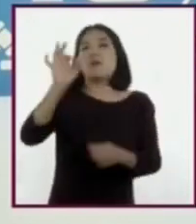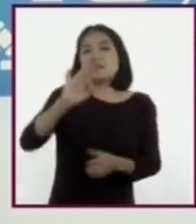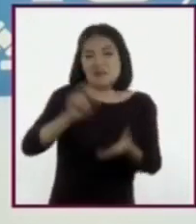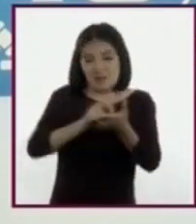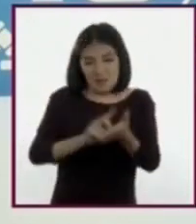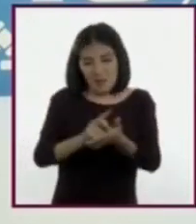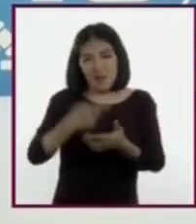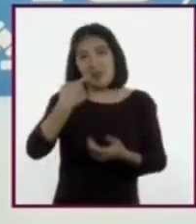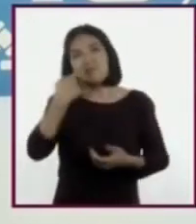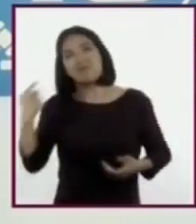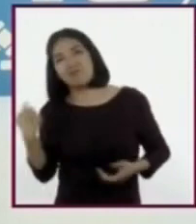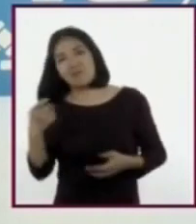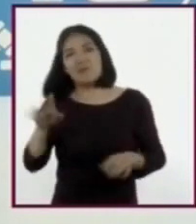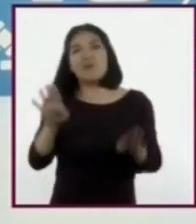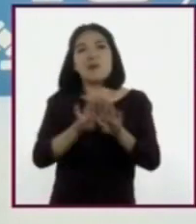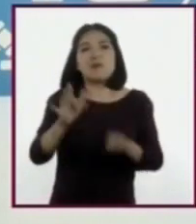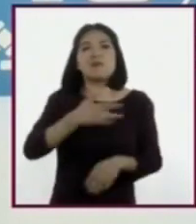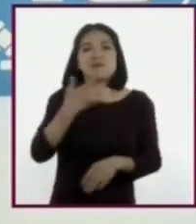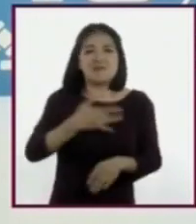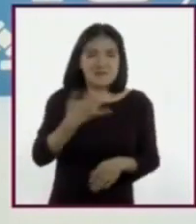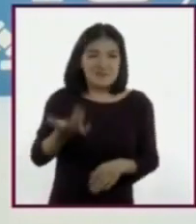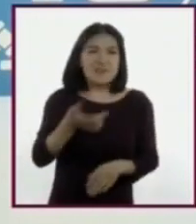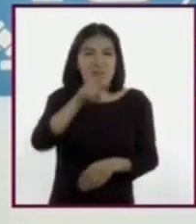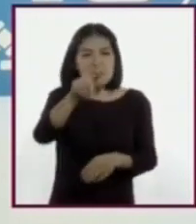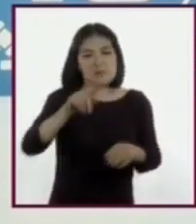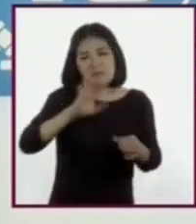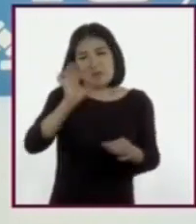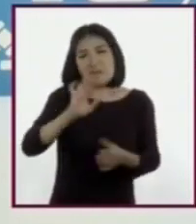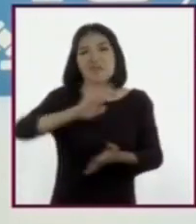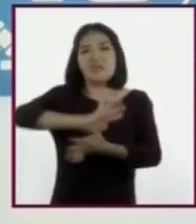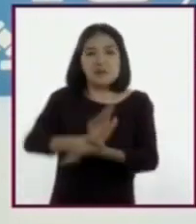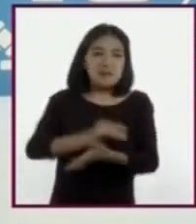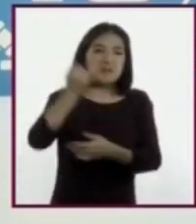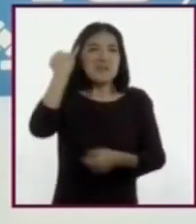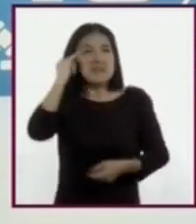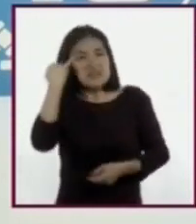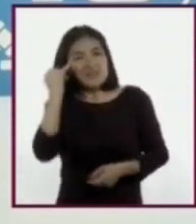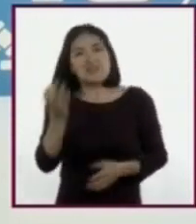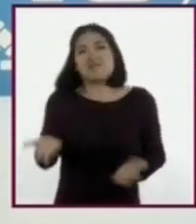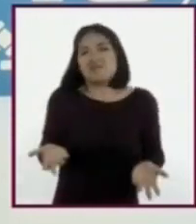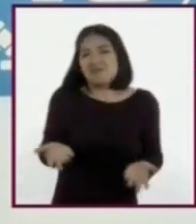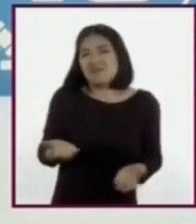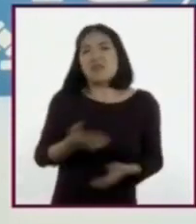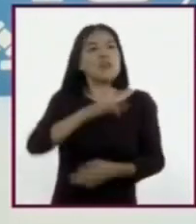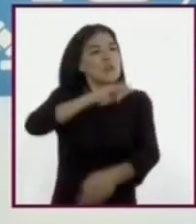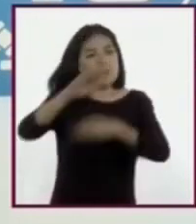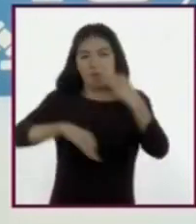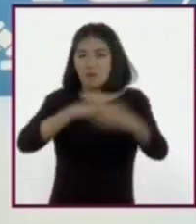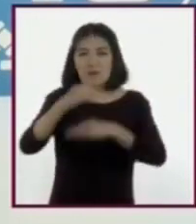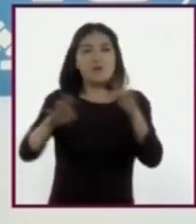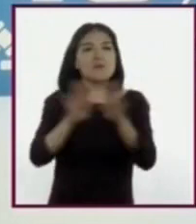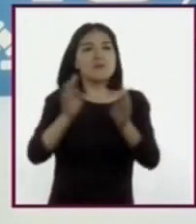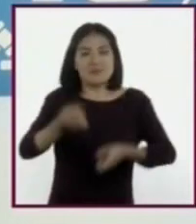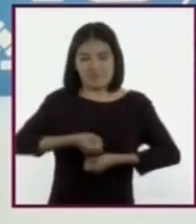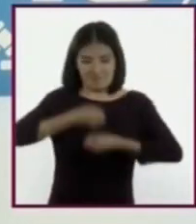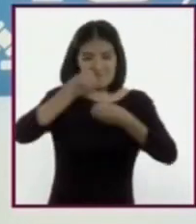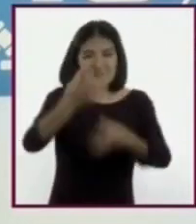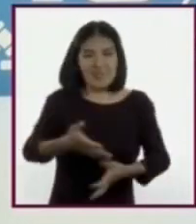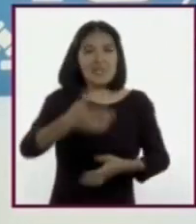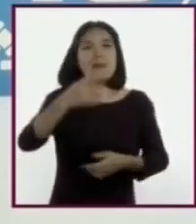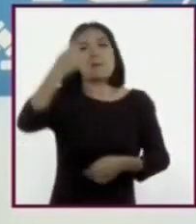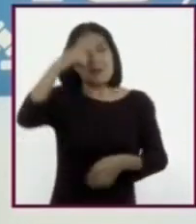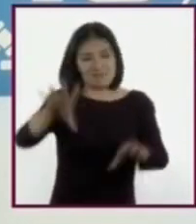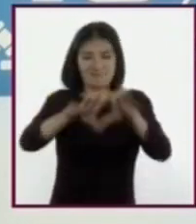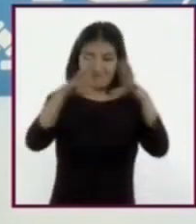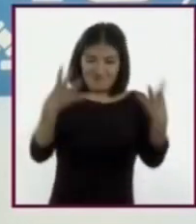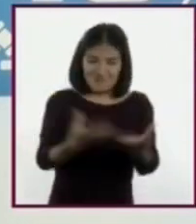a no ser alguien en la vida o a ser discriminados por su origen. Todos expresaron la esperanza de construir un mundo